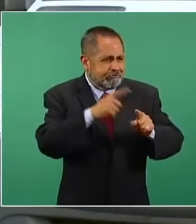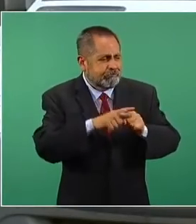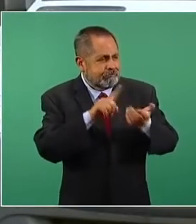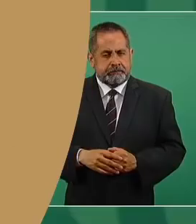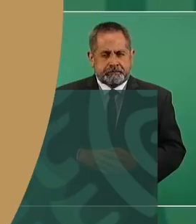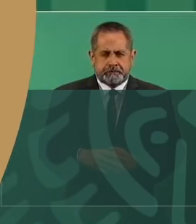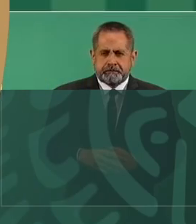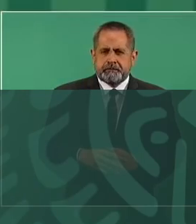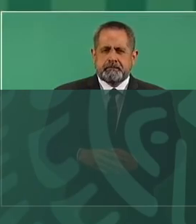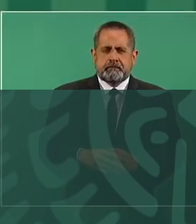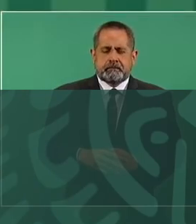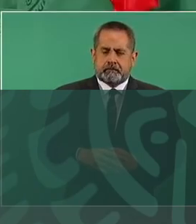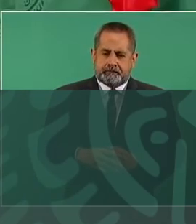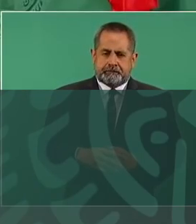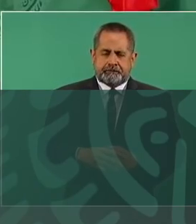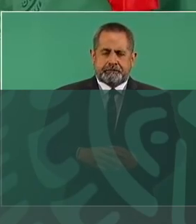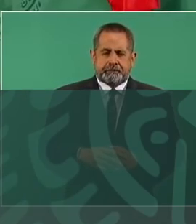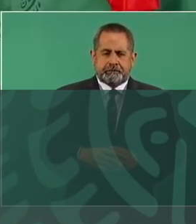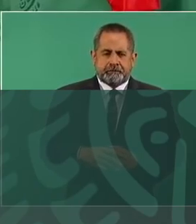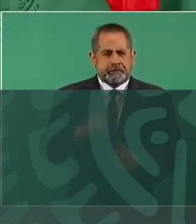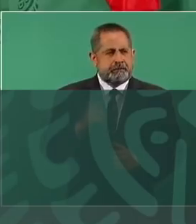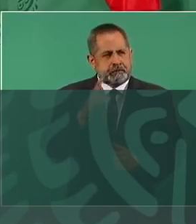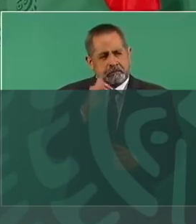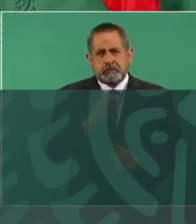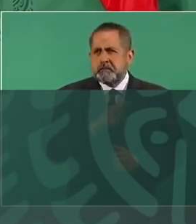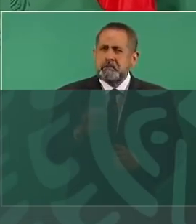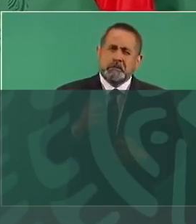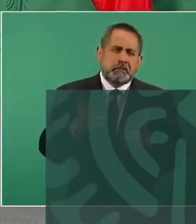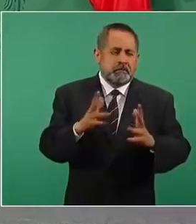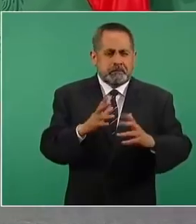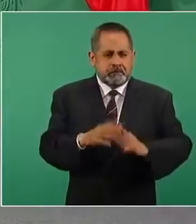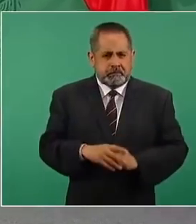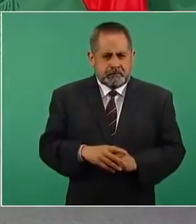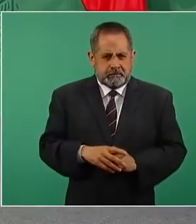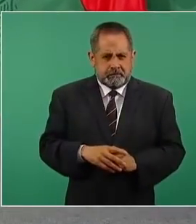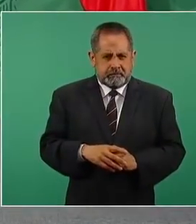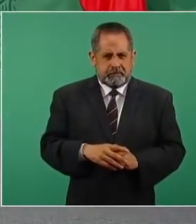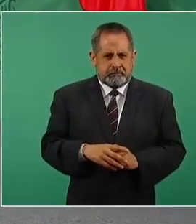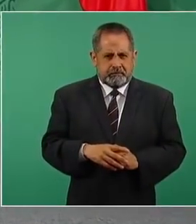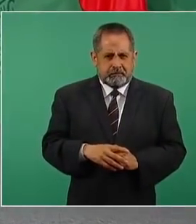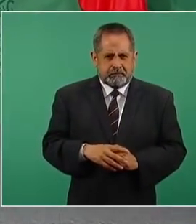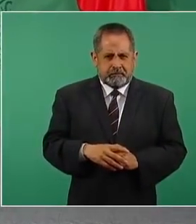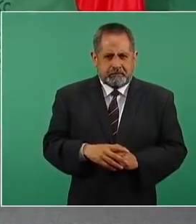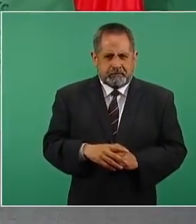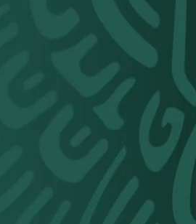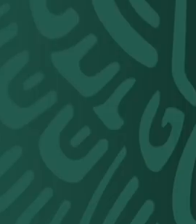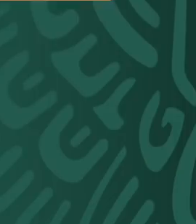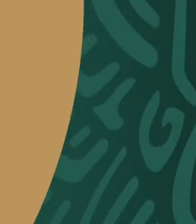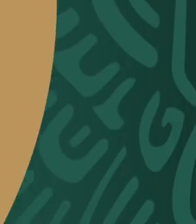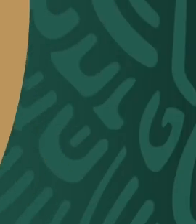cardiopulmonar. El presidente López Obrador declaró que uno de los grandes problemas para obtener la vacuna es el